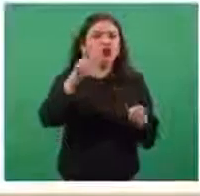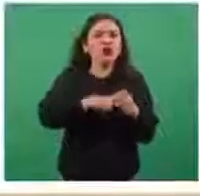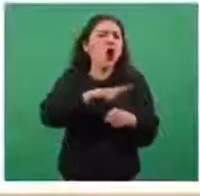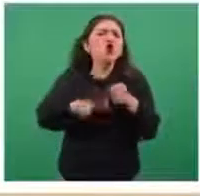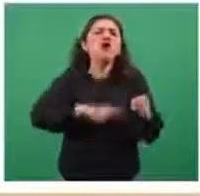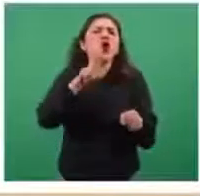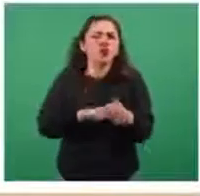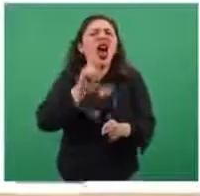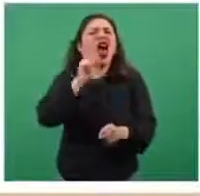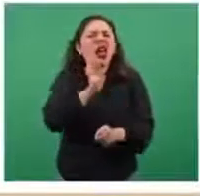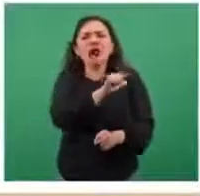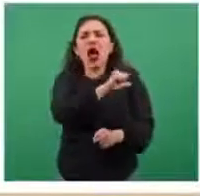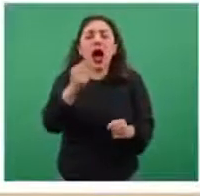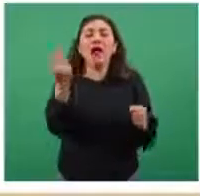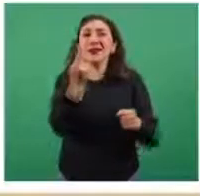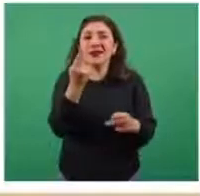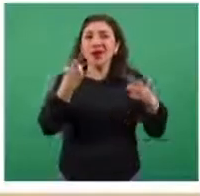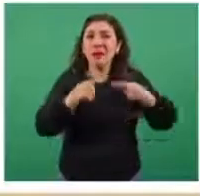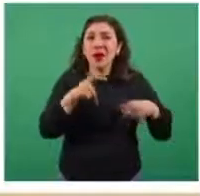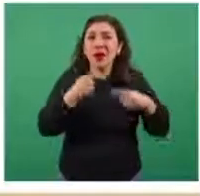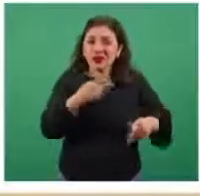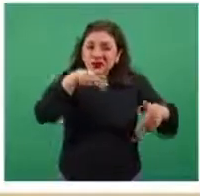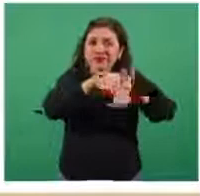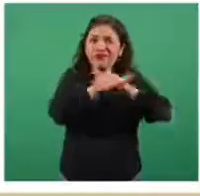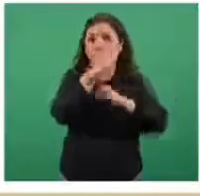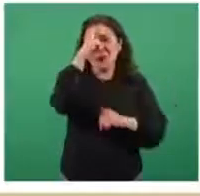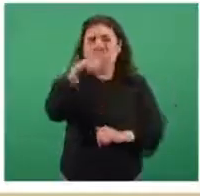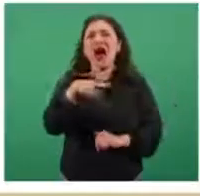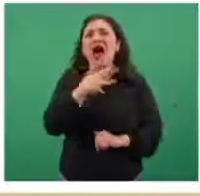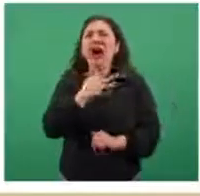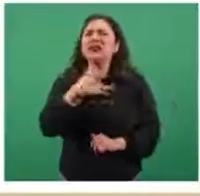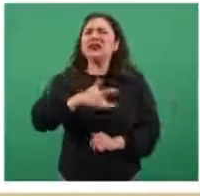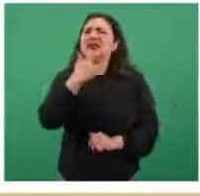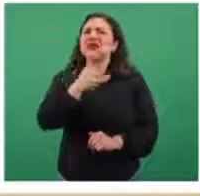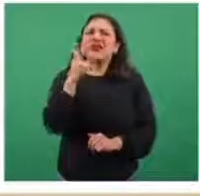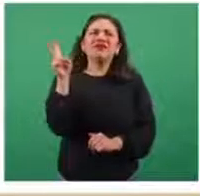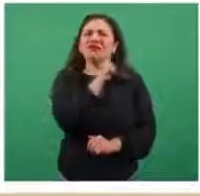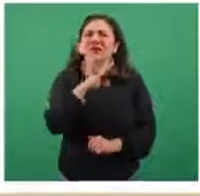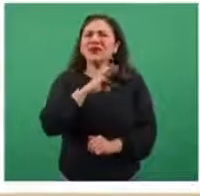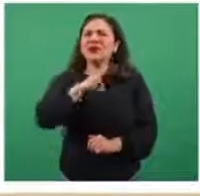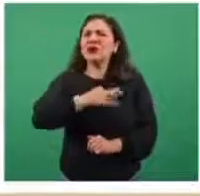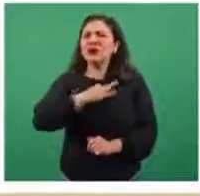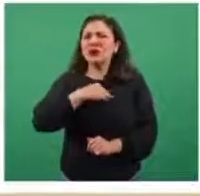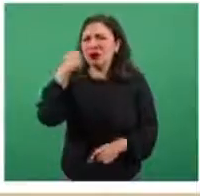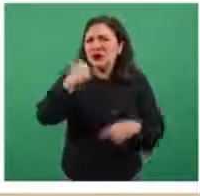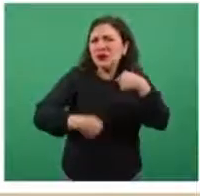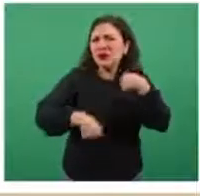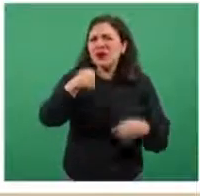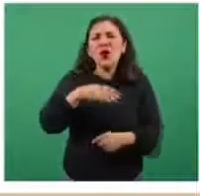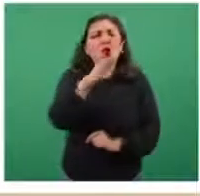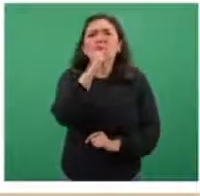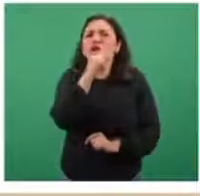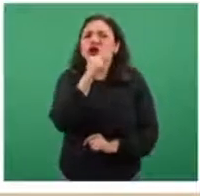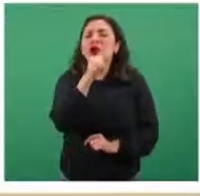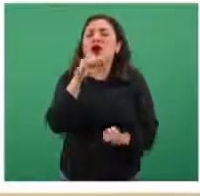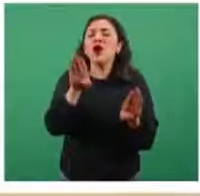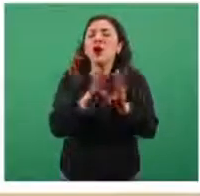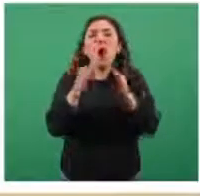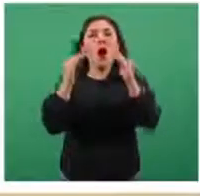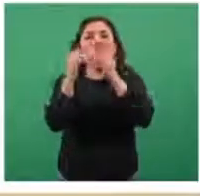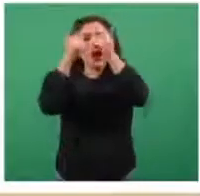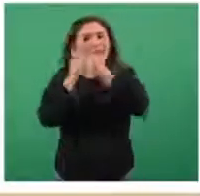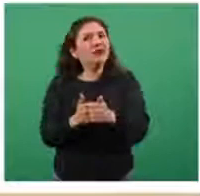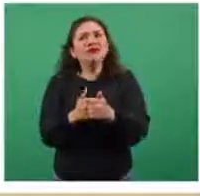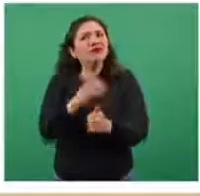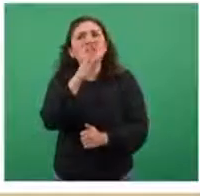Estas son camas que requieren las personas con infección respiratoria aguda grave, es decir, que no pueden tratarse en